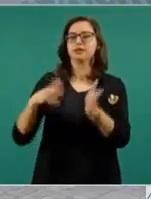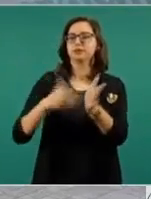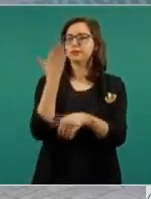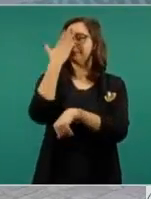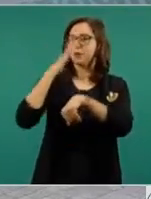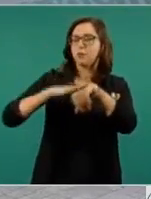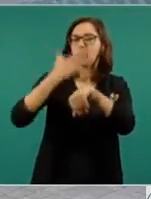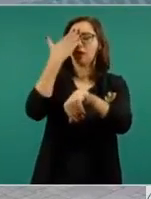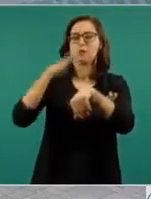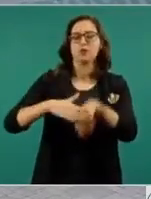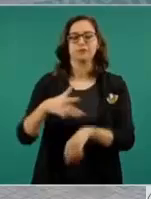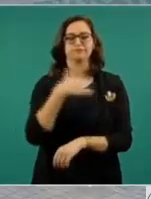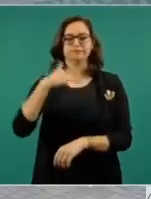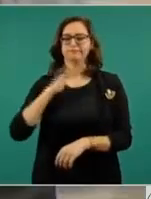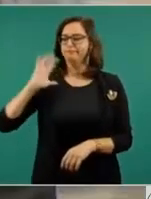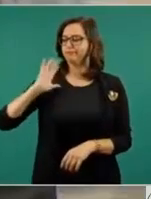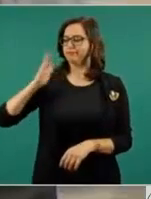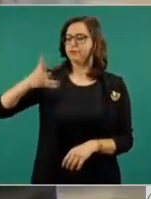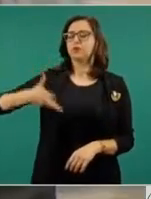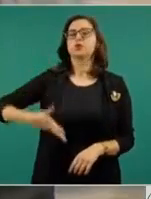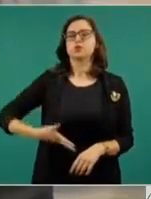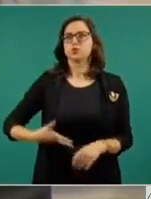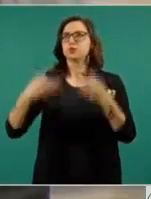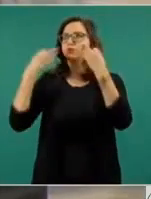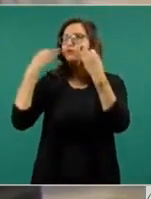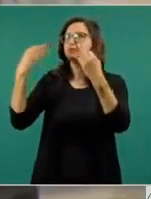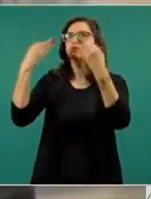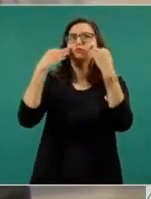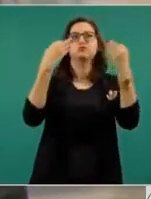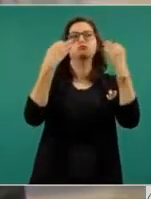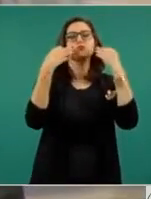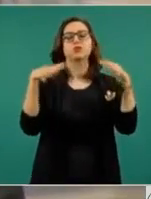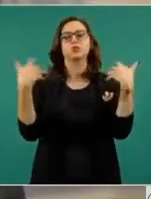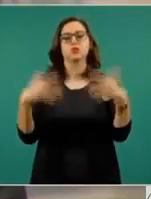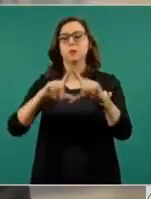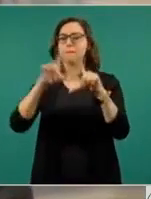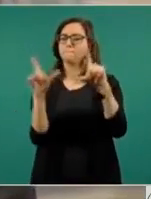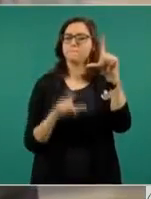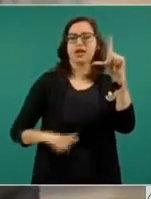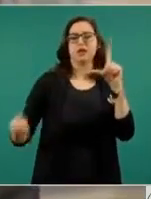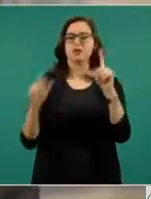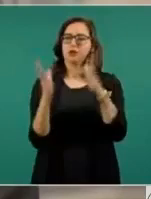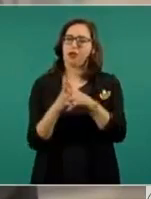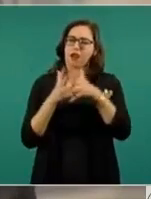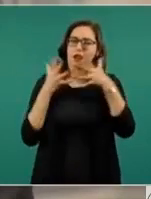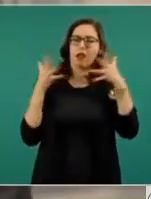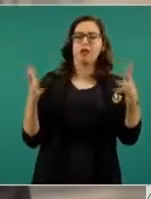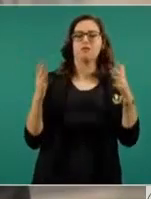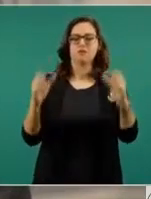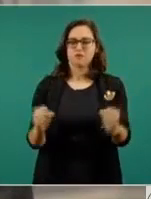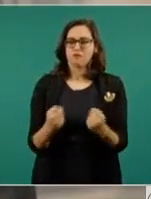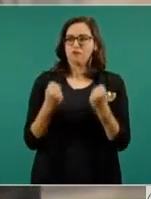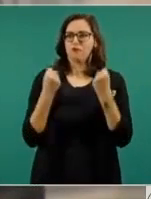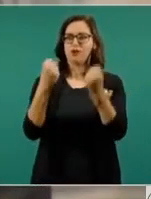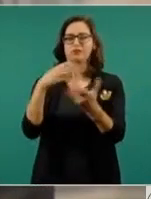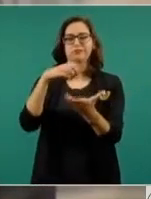de orgullo como mexicanos al estar en ellas impresas la grandeza de México y la fortaleza de nuestro